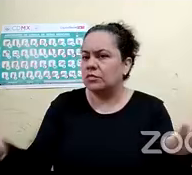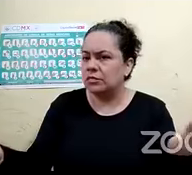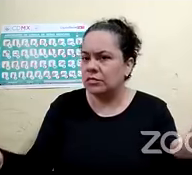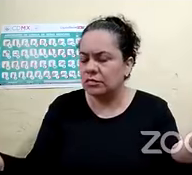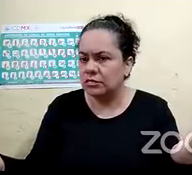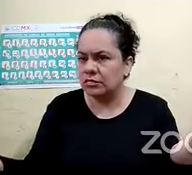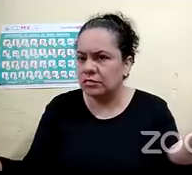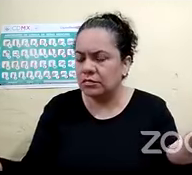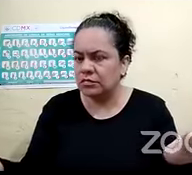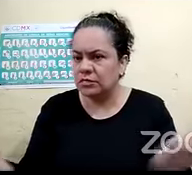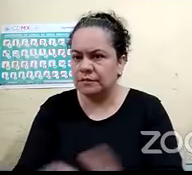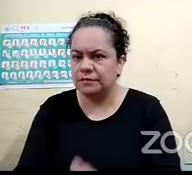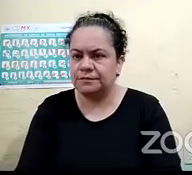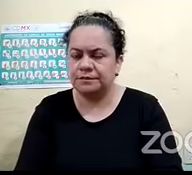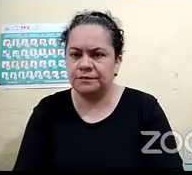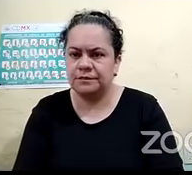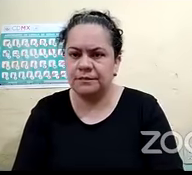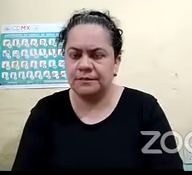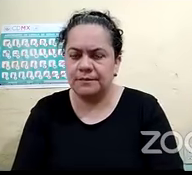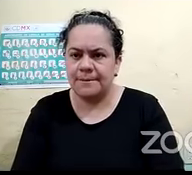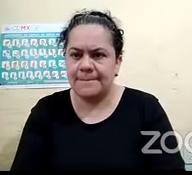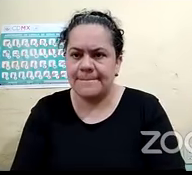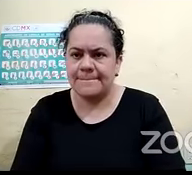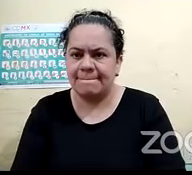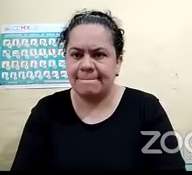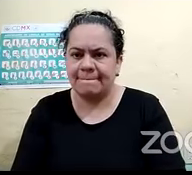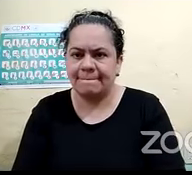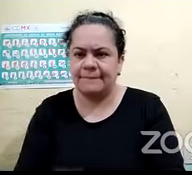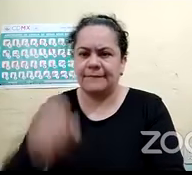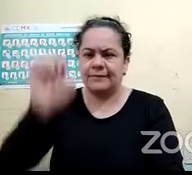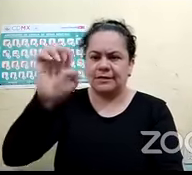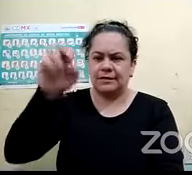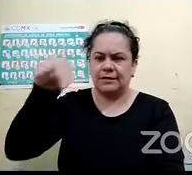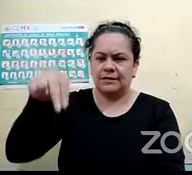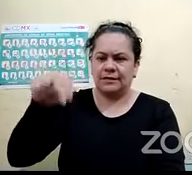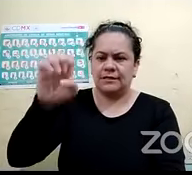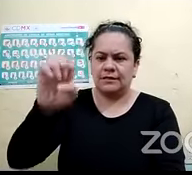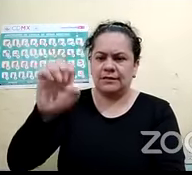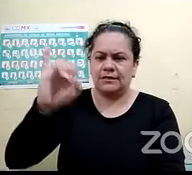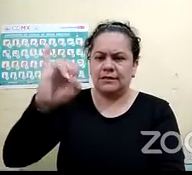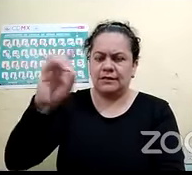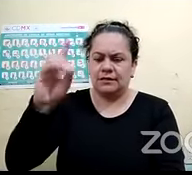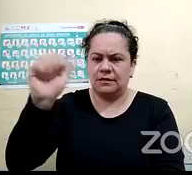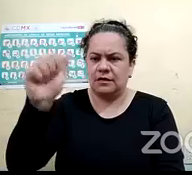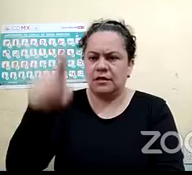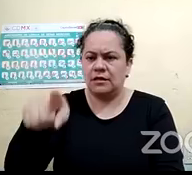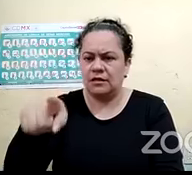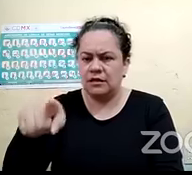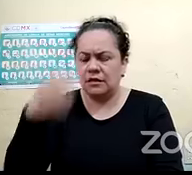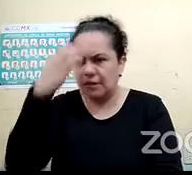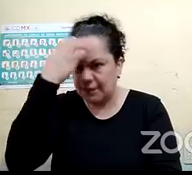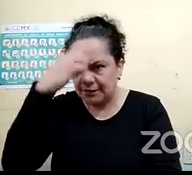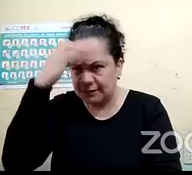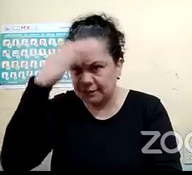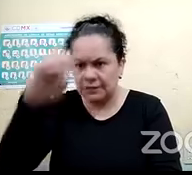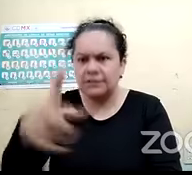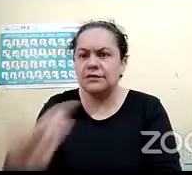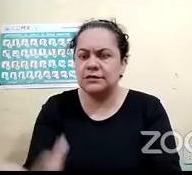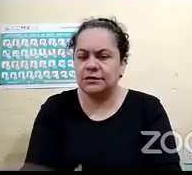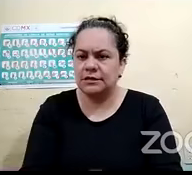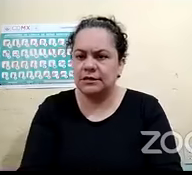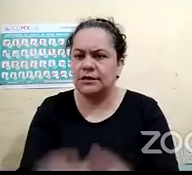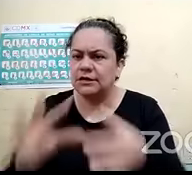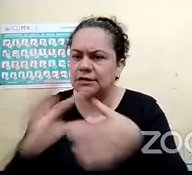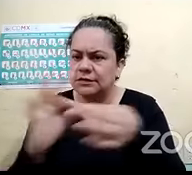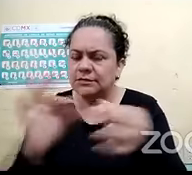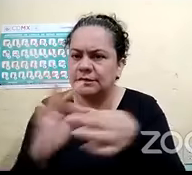ahorita Eneida nos va a platicar en su experiencia, ¿qué sería